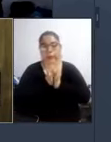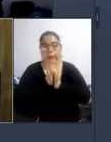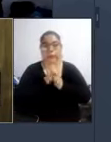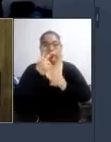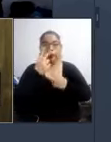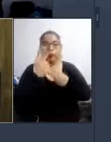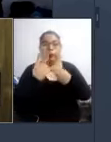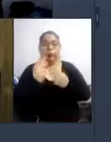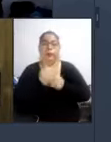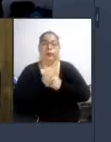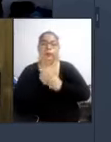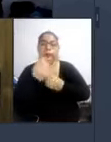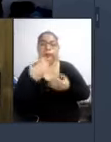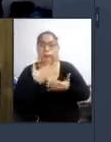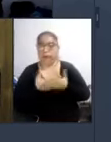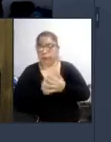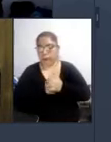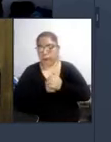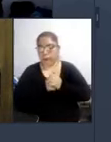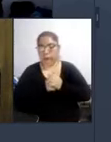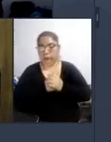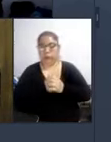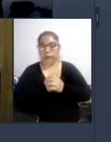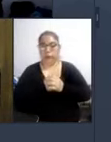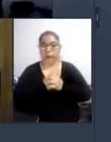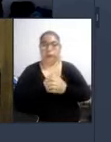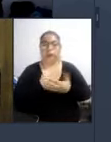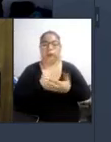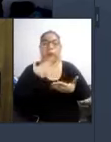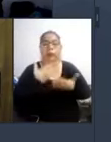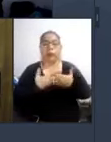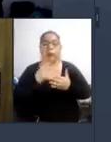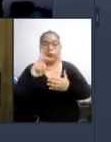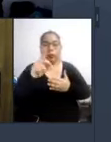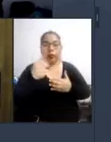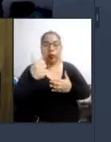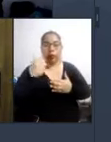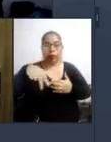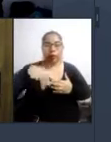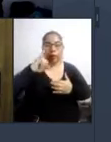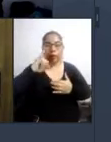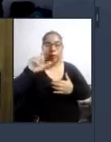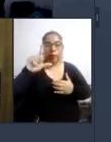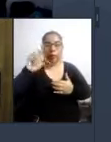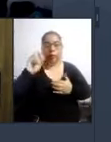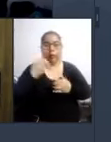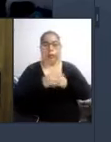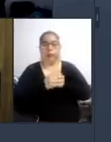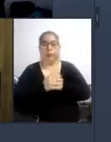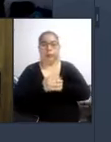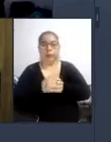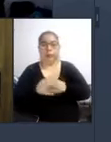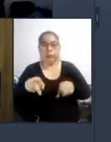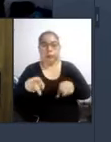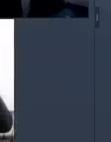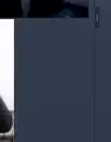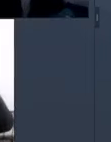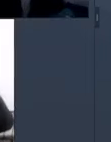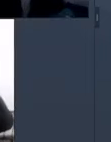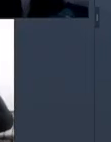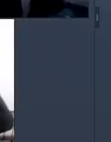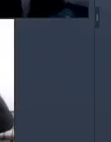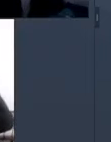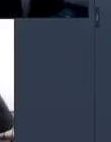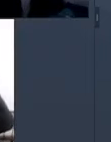gracias muchas gracias a usted Danilo definitivamente esta tarde como todas los miércoles de este